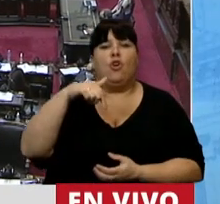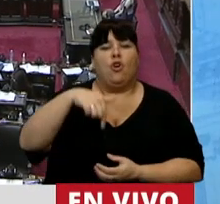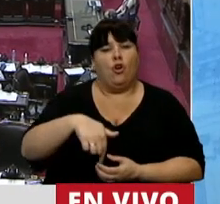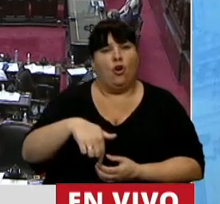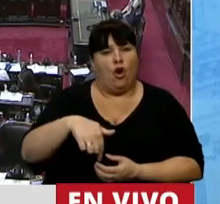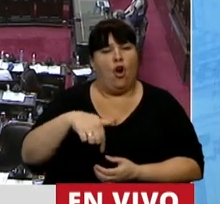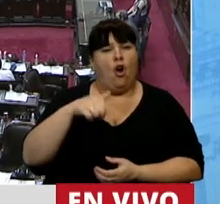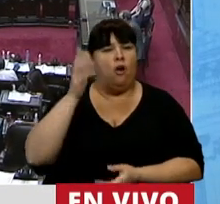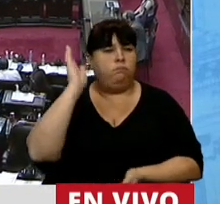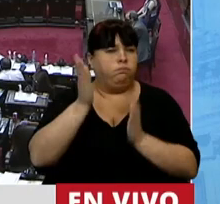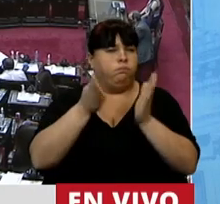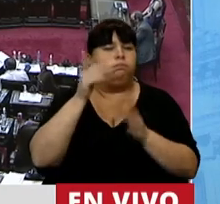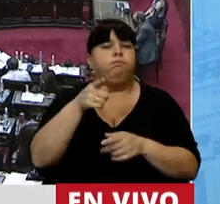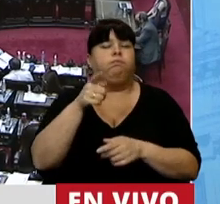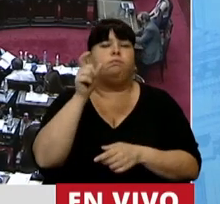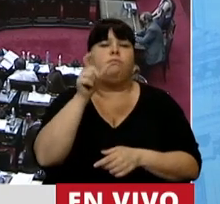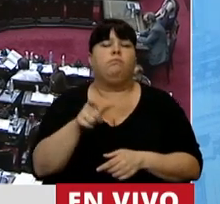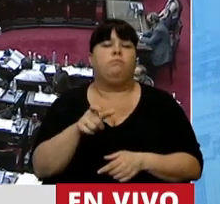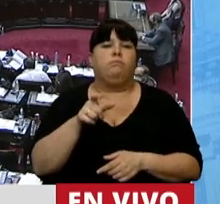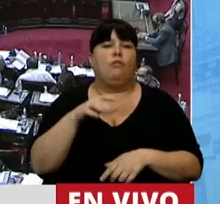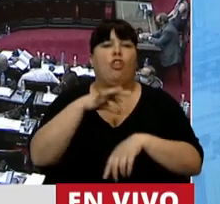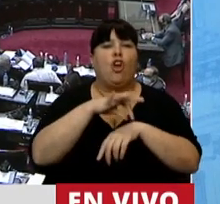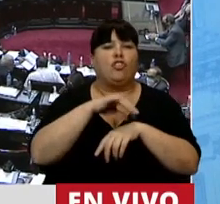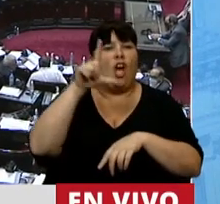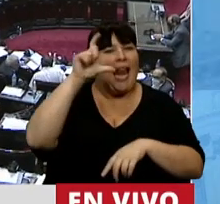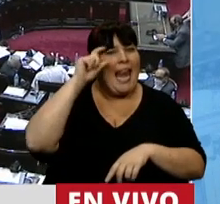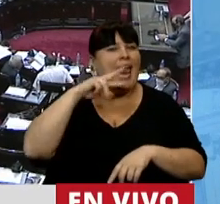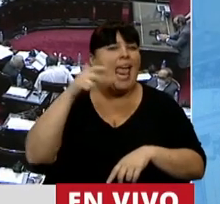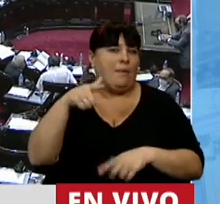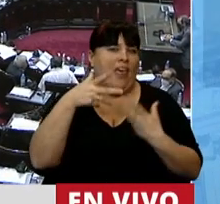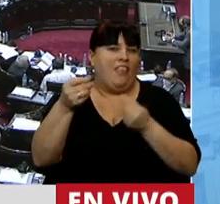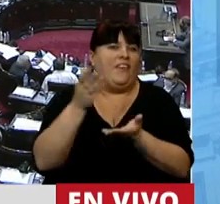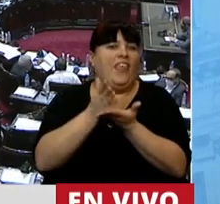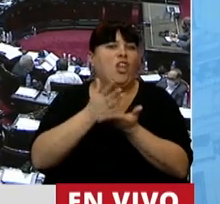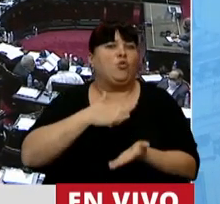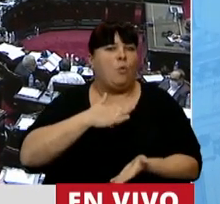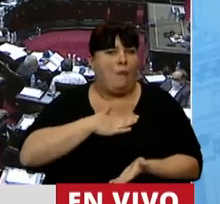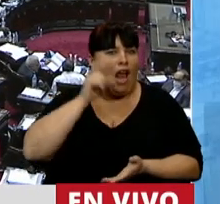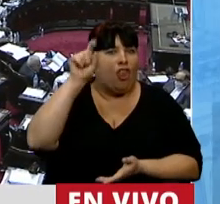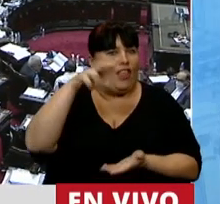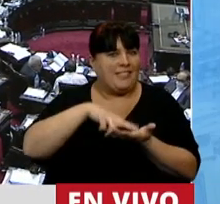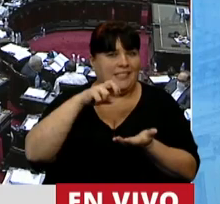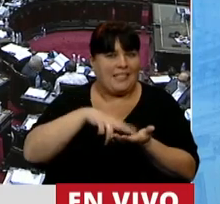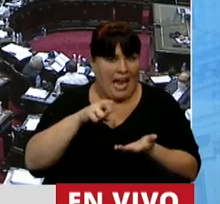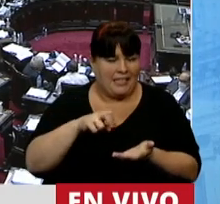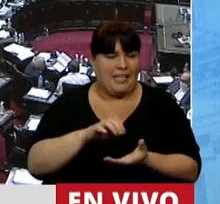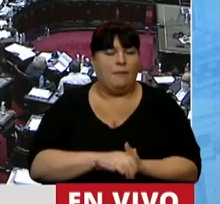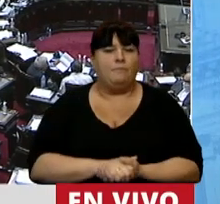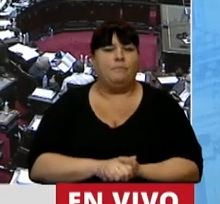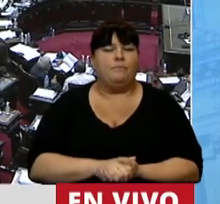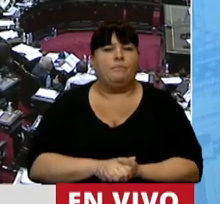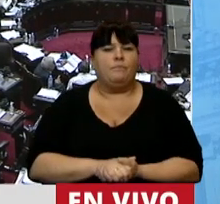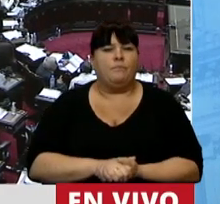la agresión hacia el doctor David Leiva, defensor de los derechos humanos en Salta, a través